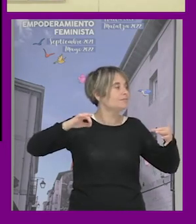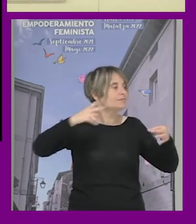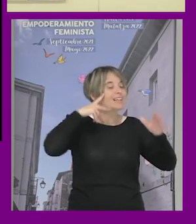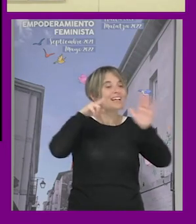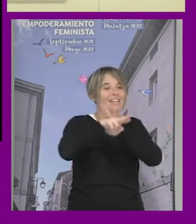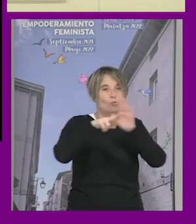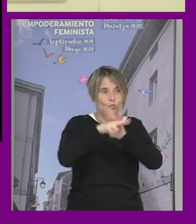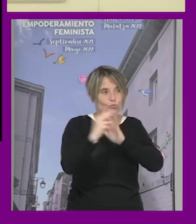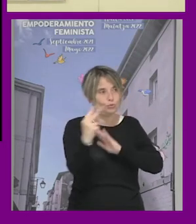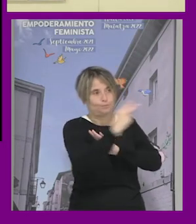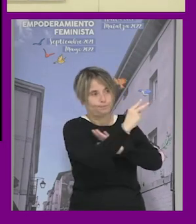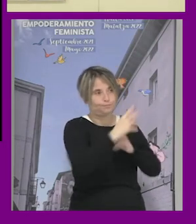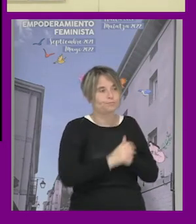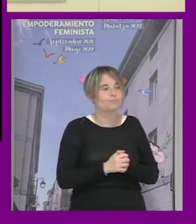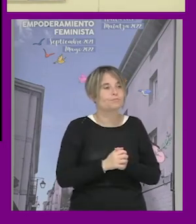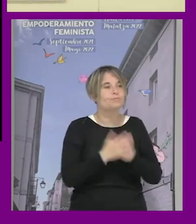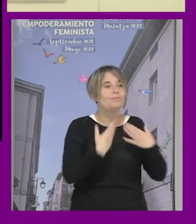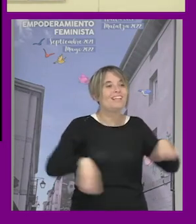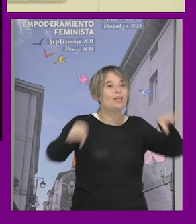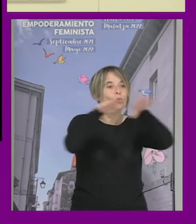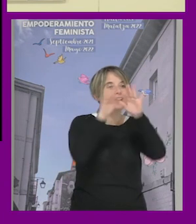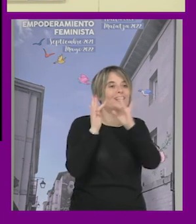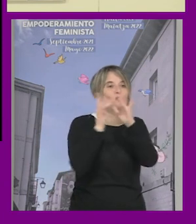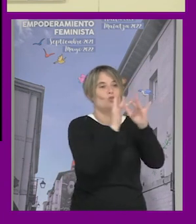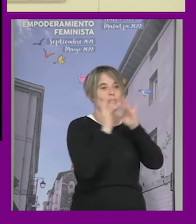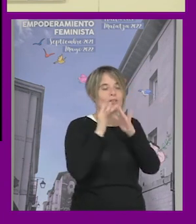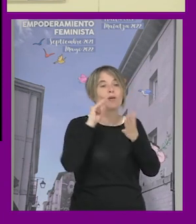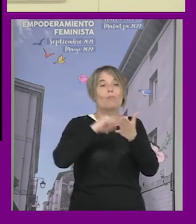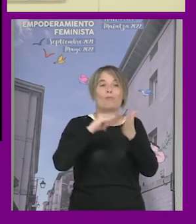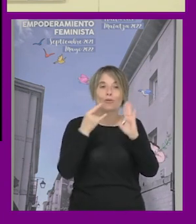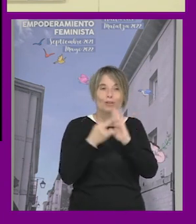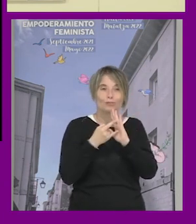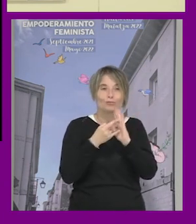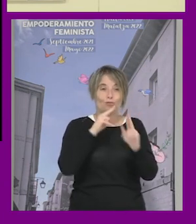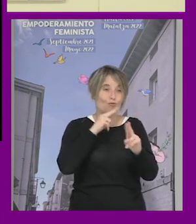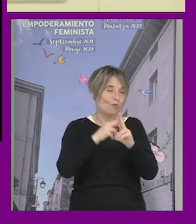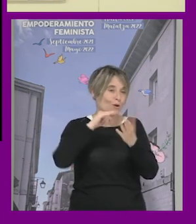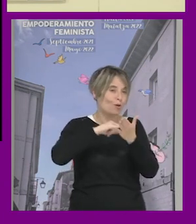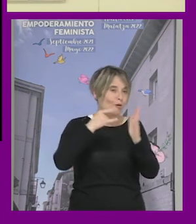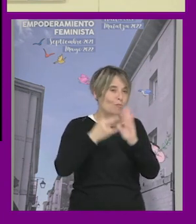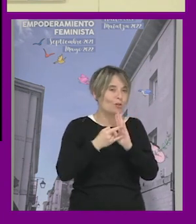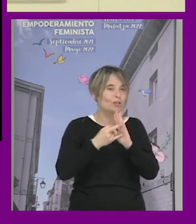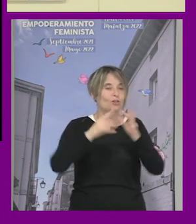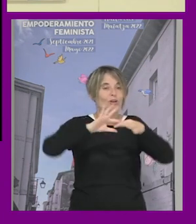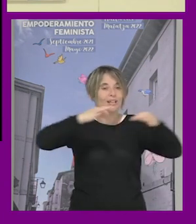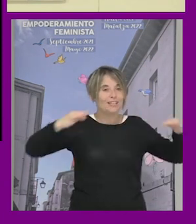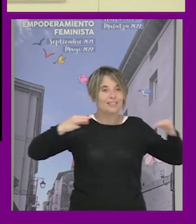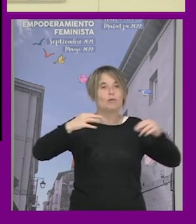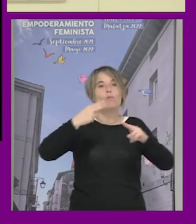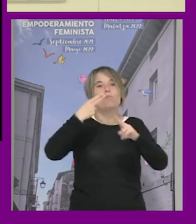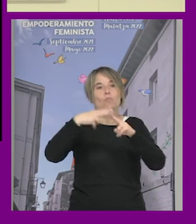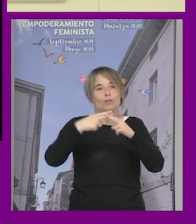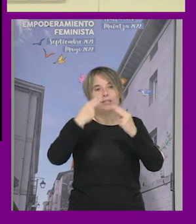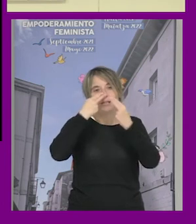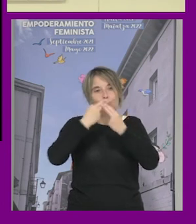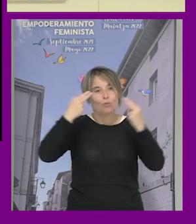recursos más igualdades conectadas es un proyecto que hicimos para bajar la interseccionalidad en las políticas públicas